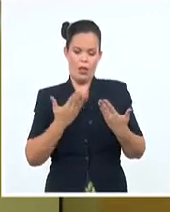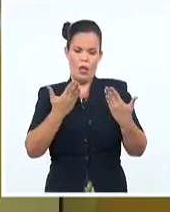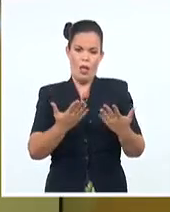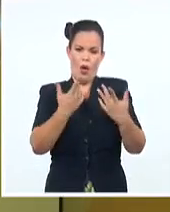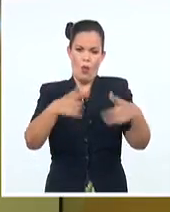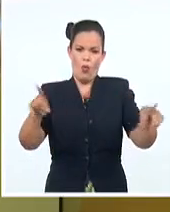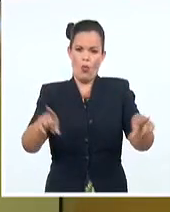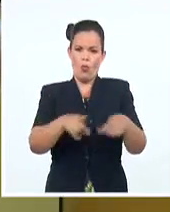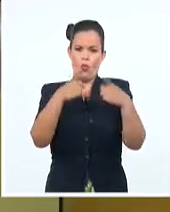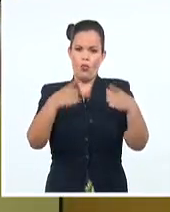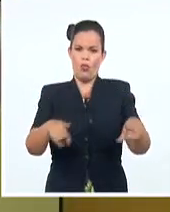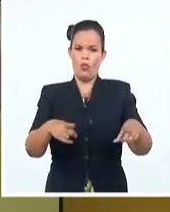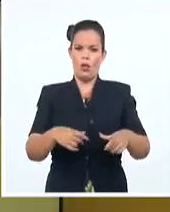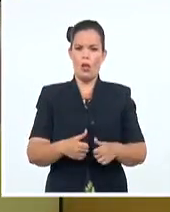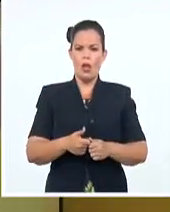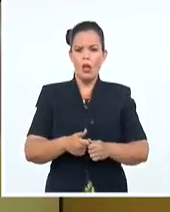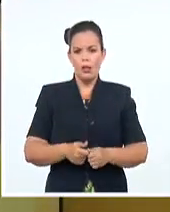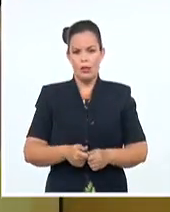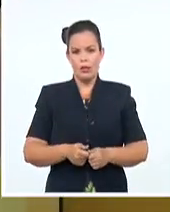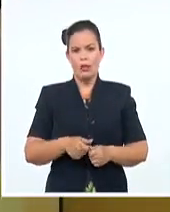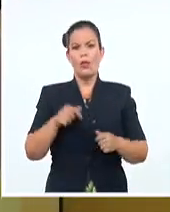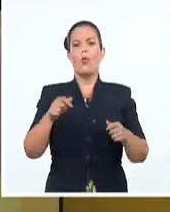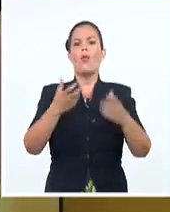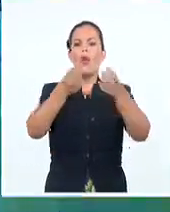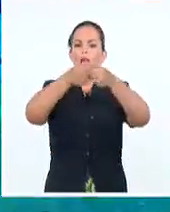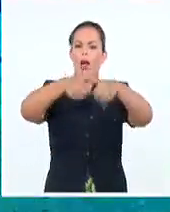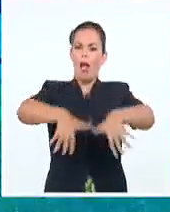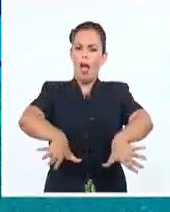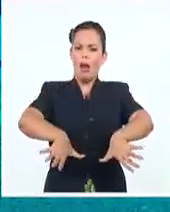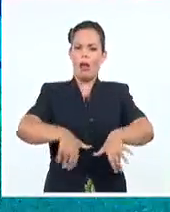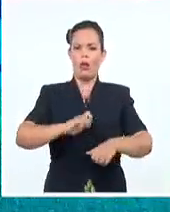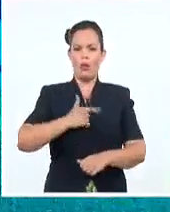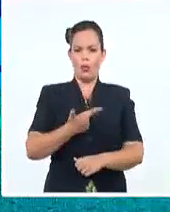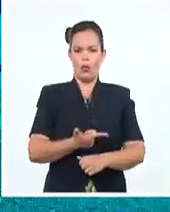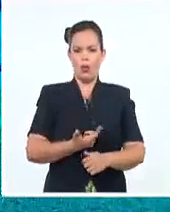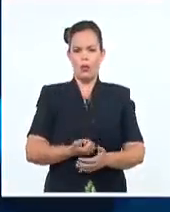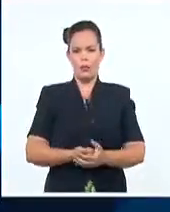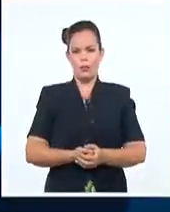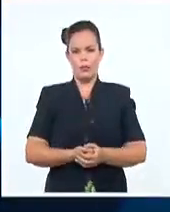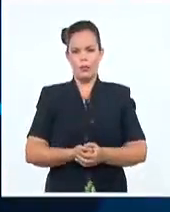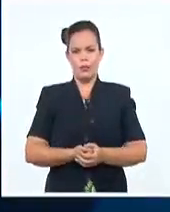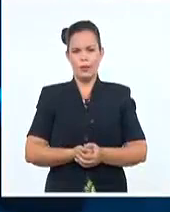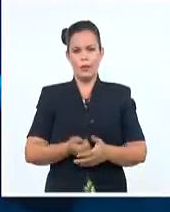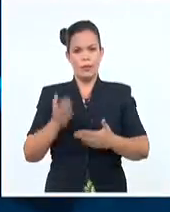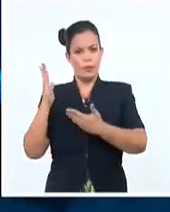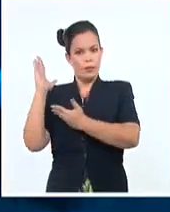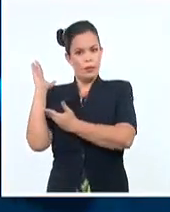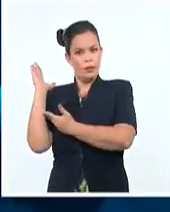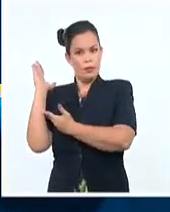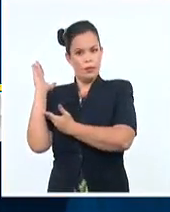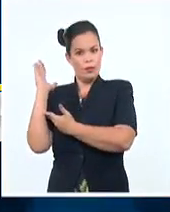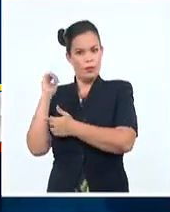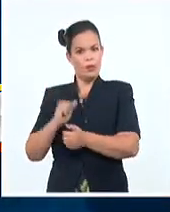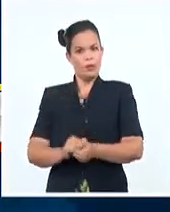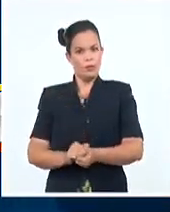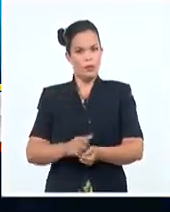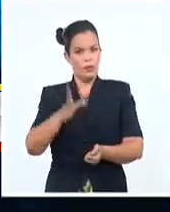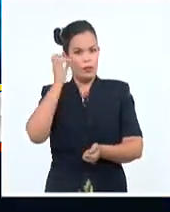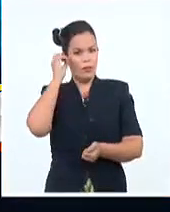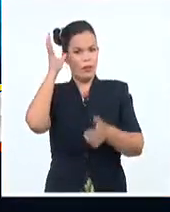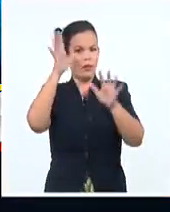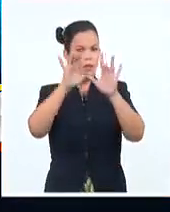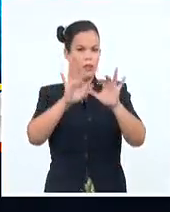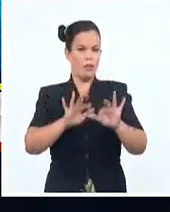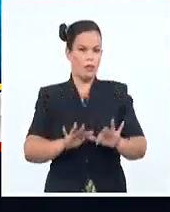caballero del son, Adalberto Álvarez, en una gala cultural. Notor improvisador y uno de los compositores más prolíferos de la isla es Cándido